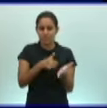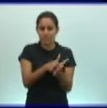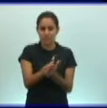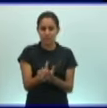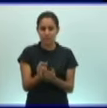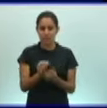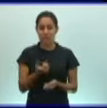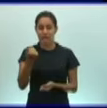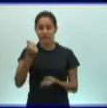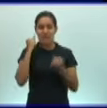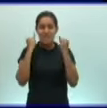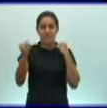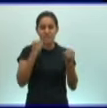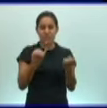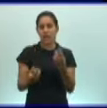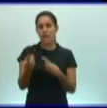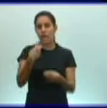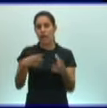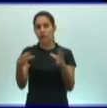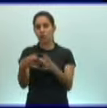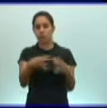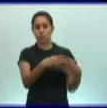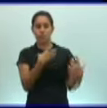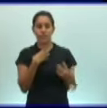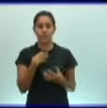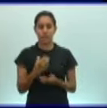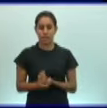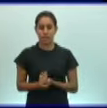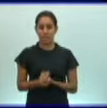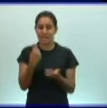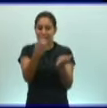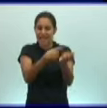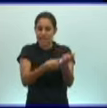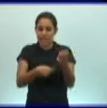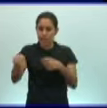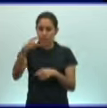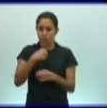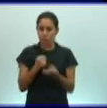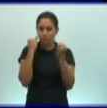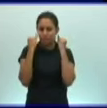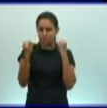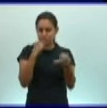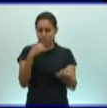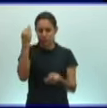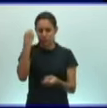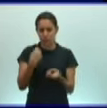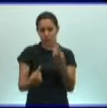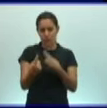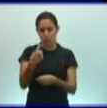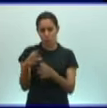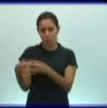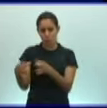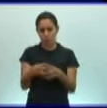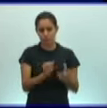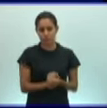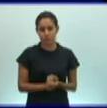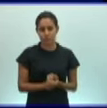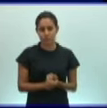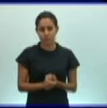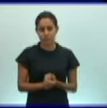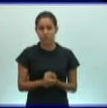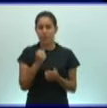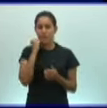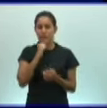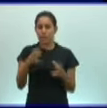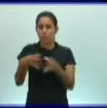¿Qué características te permitieron identificarlo y cuál consideras el grupo de nivel mayor de complejidad?